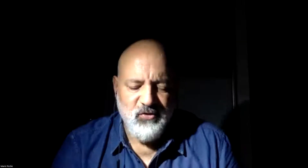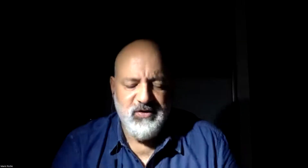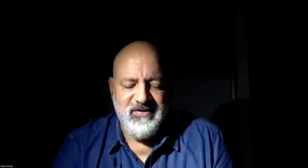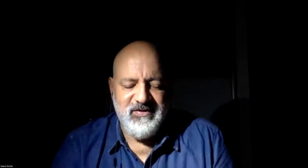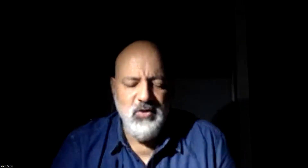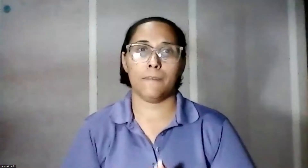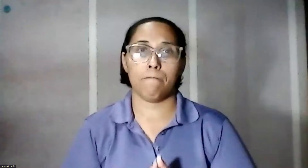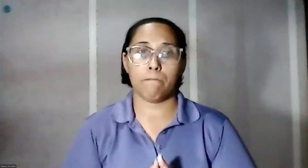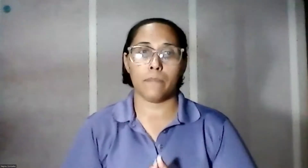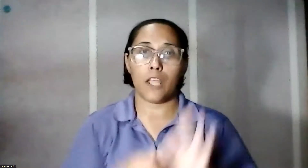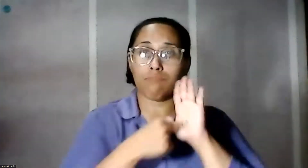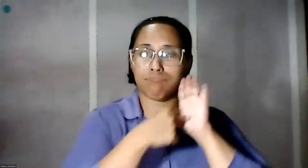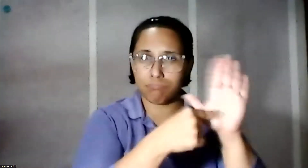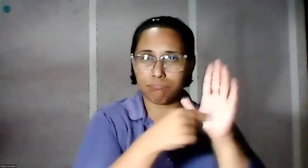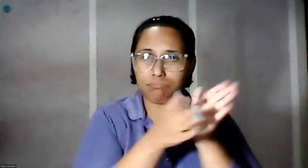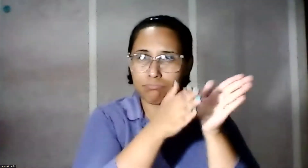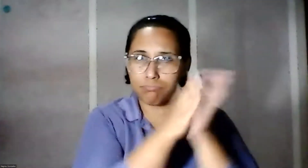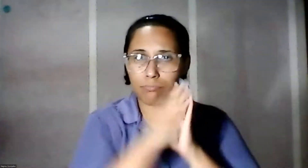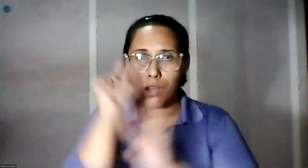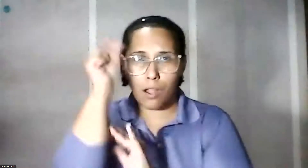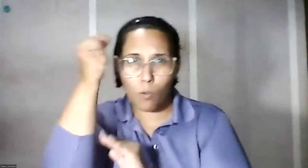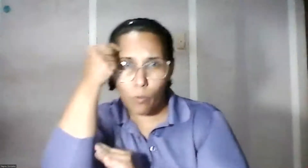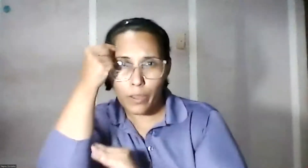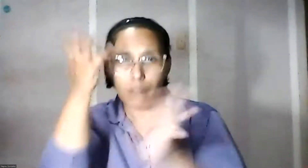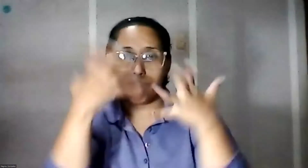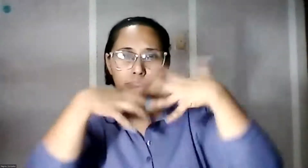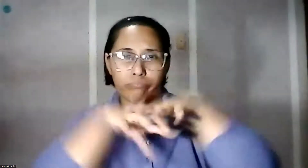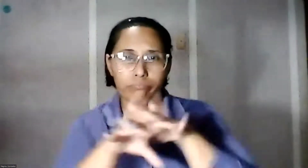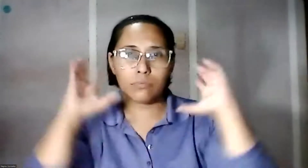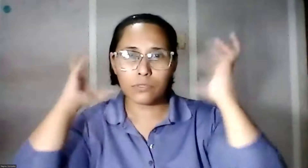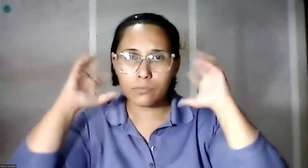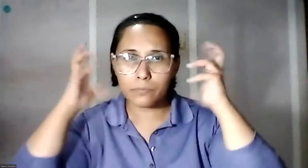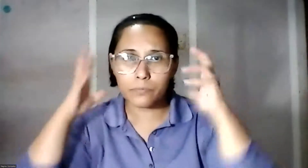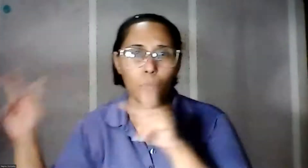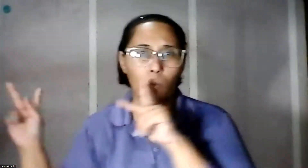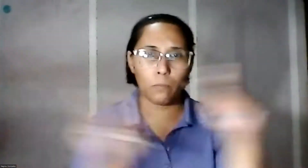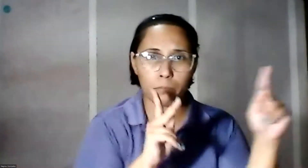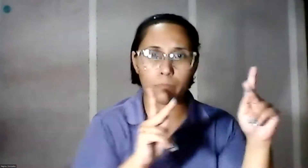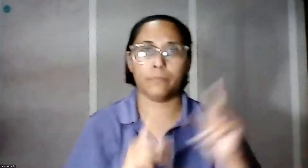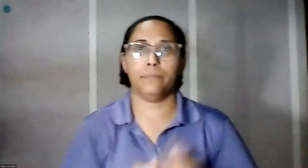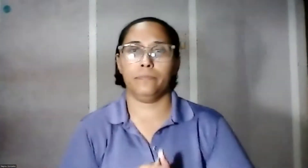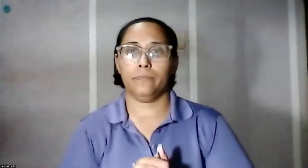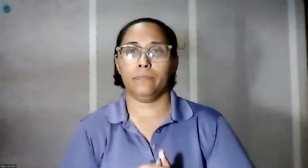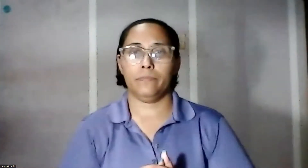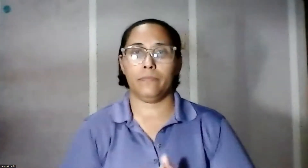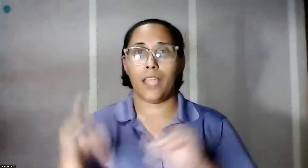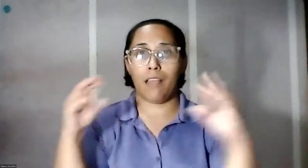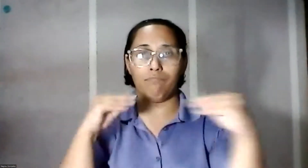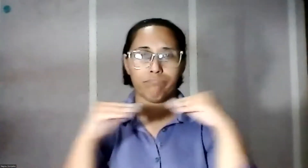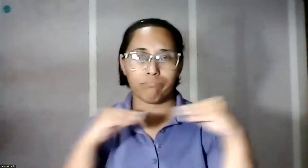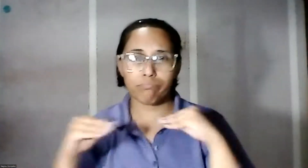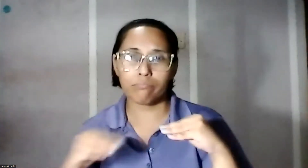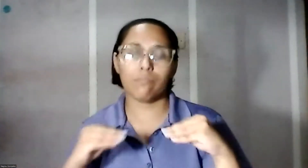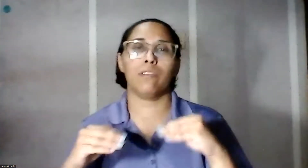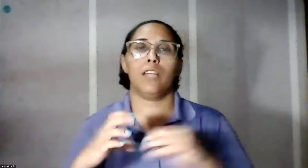solicitó al gobierno que integrara a la radio en los planes oficiales del negociado para el manejo de